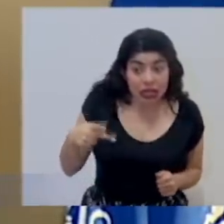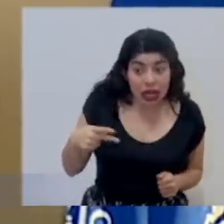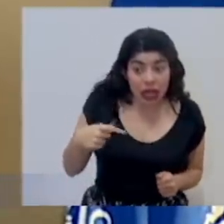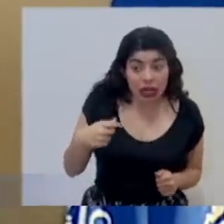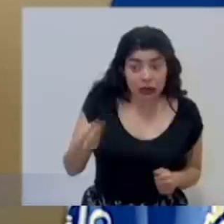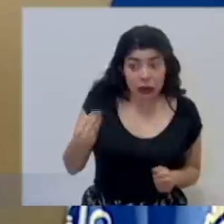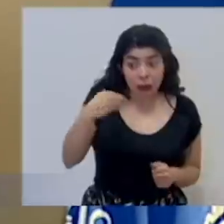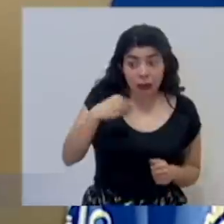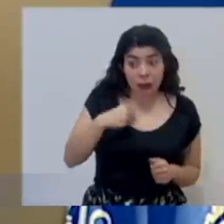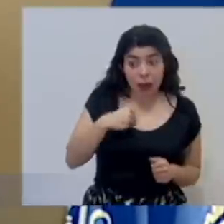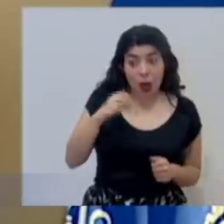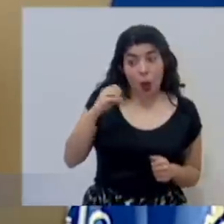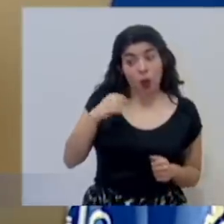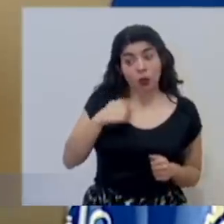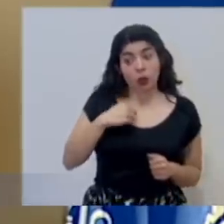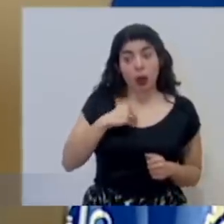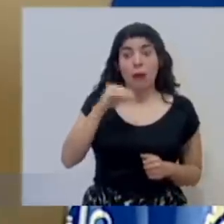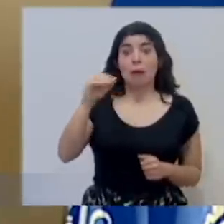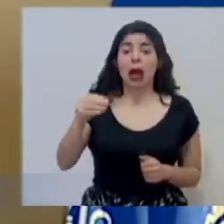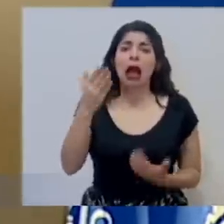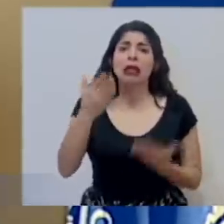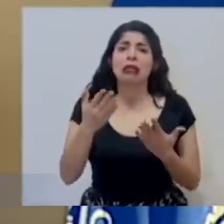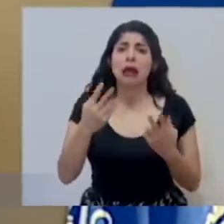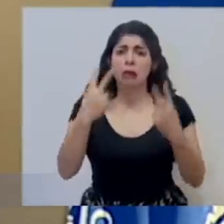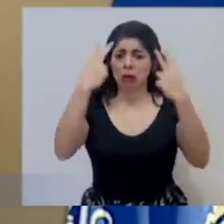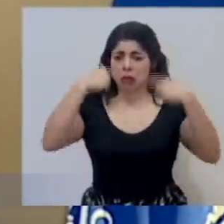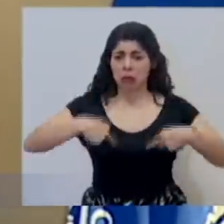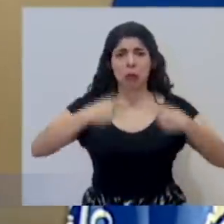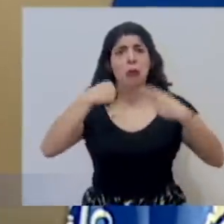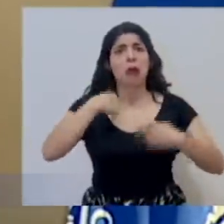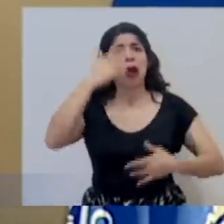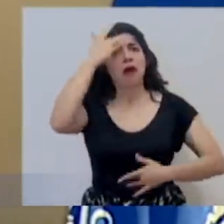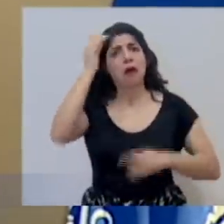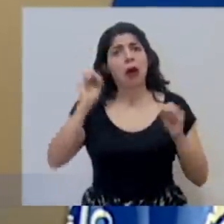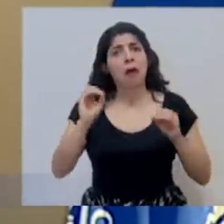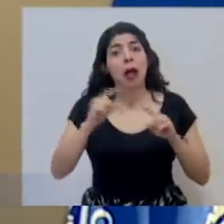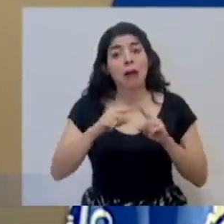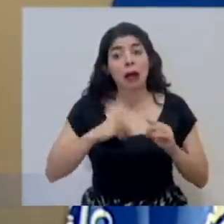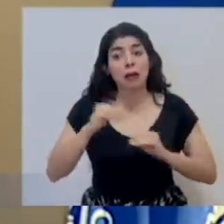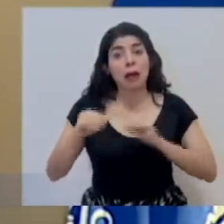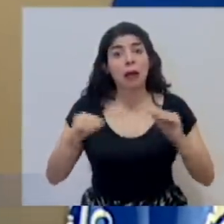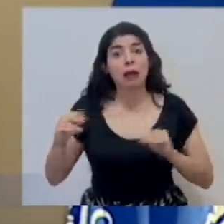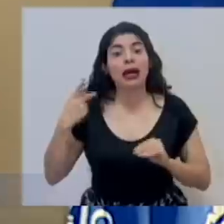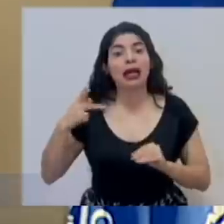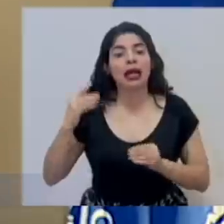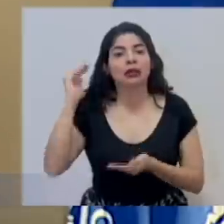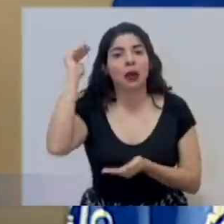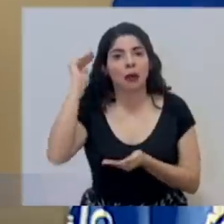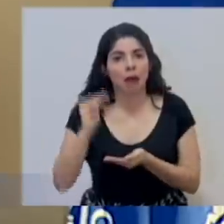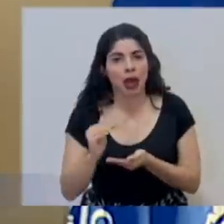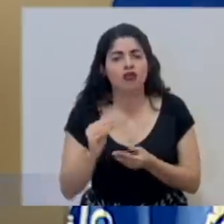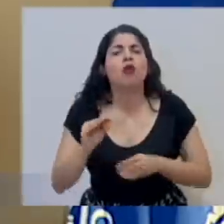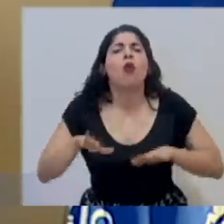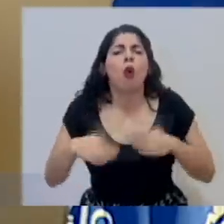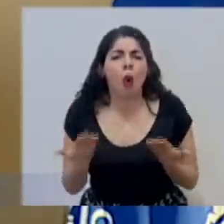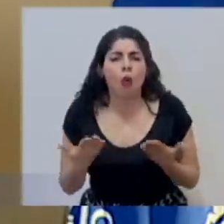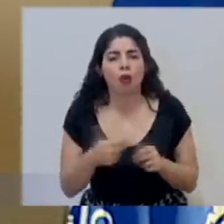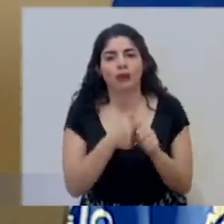otras personas, aunque no nos veamos evidentemente enfermos, disminuya sustancialmente.